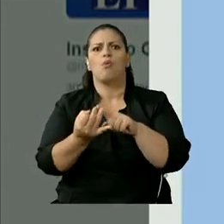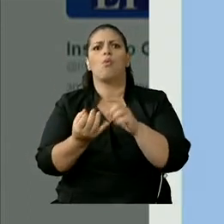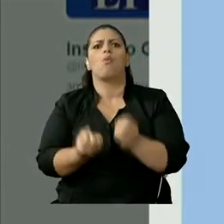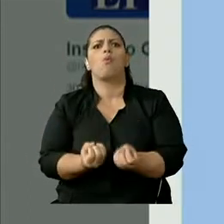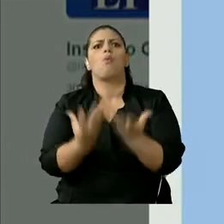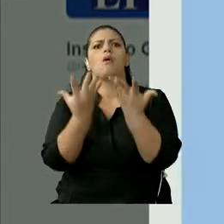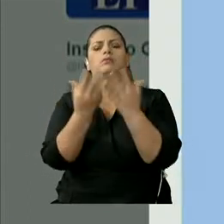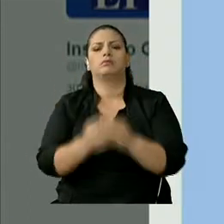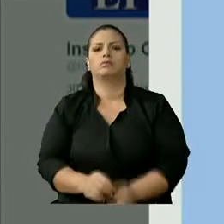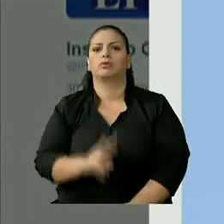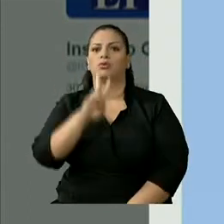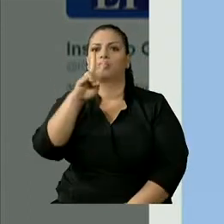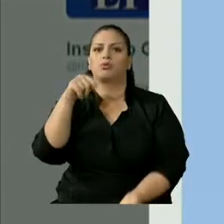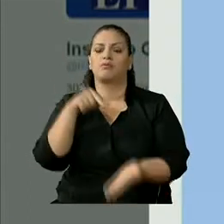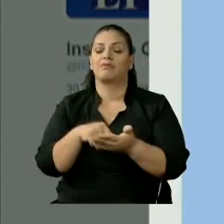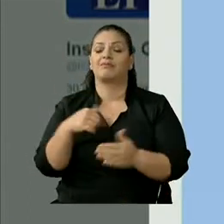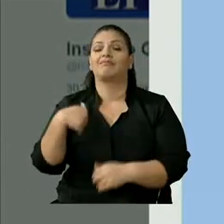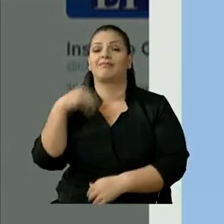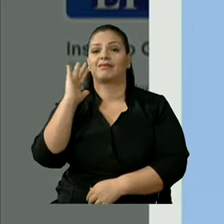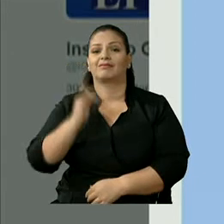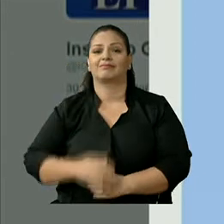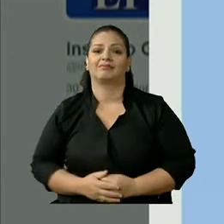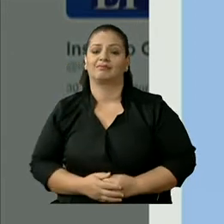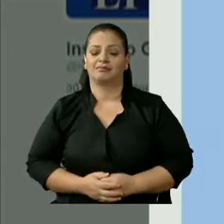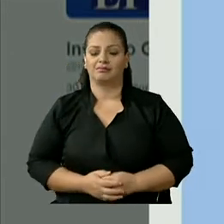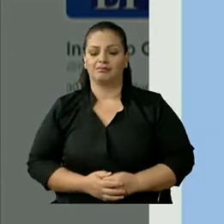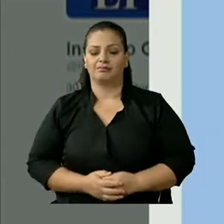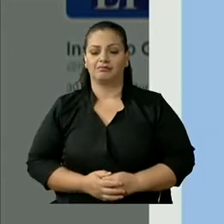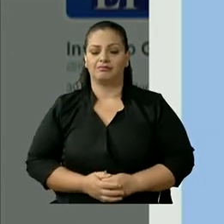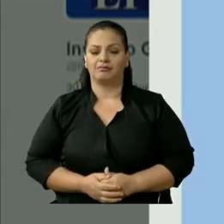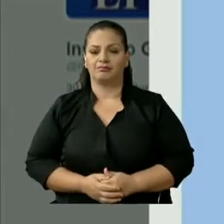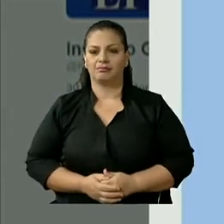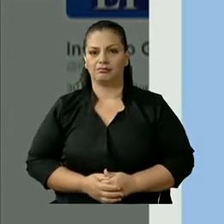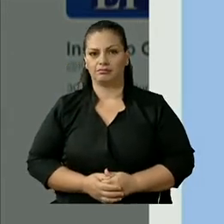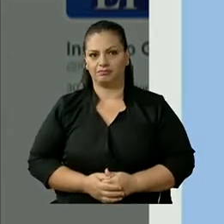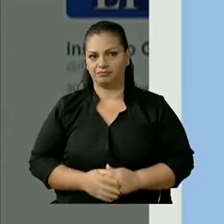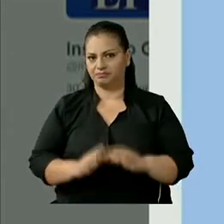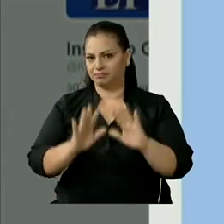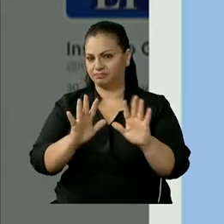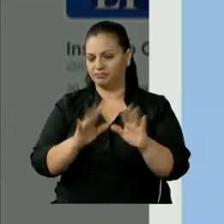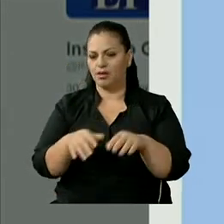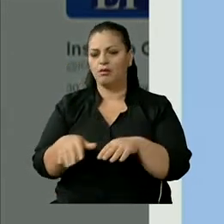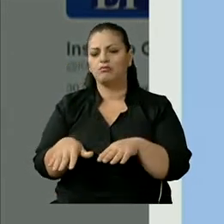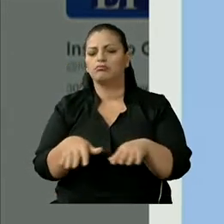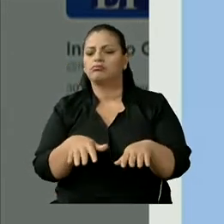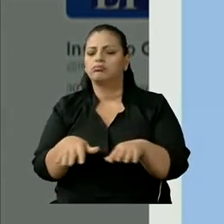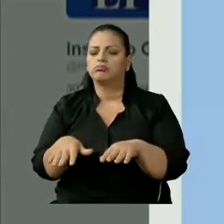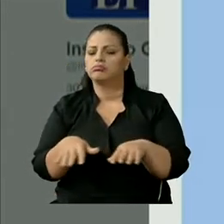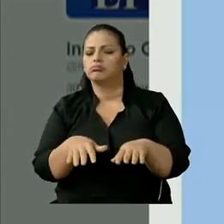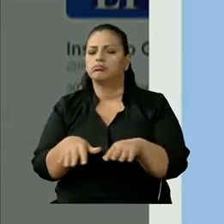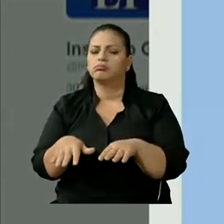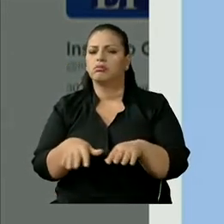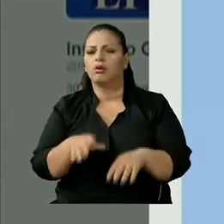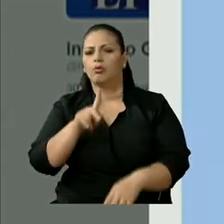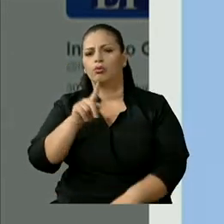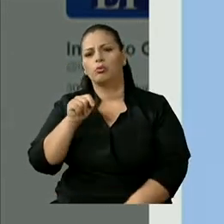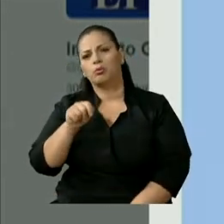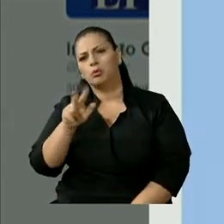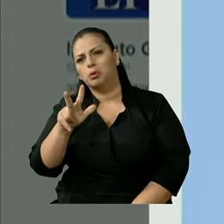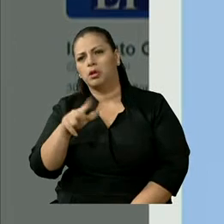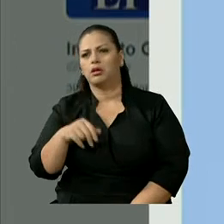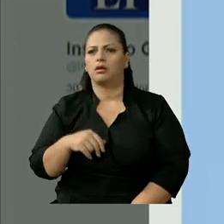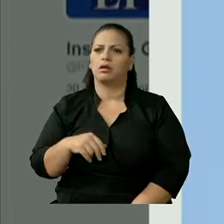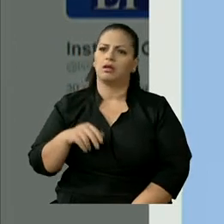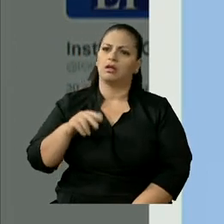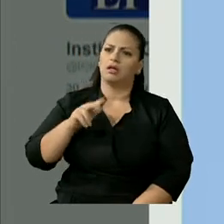episodio del 16 de abril. hay una cosa, Luisa, una cosa es que una réplica de 1.3, de 2.3, de 3.2,